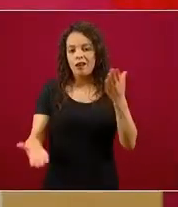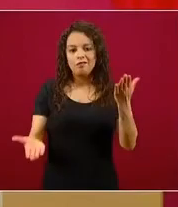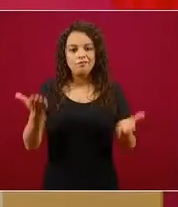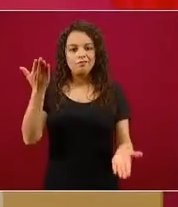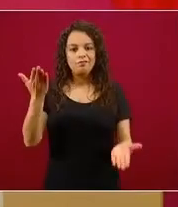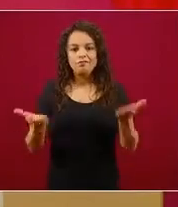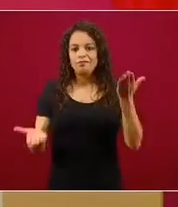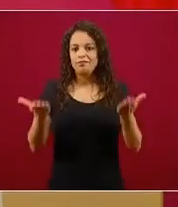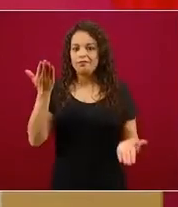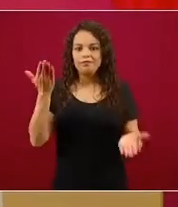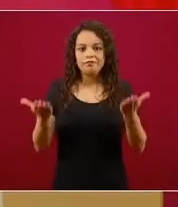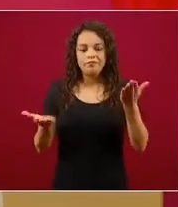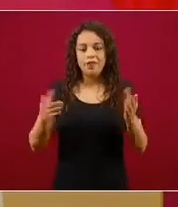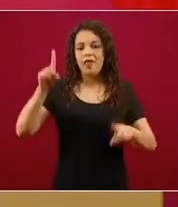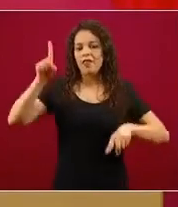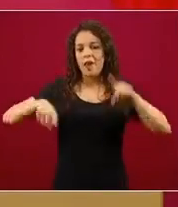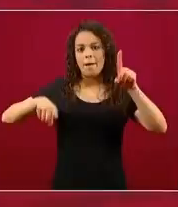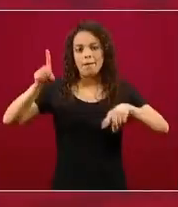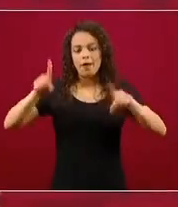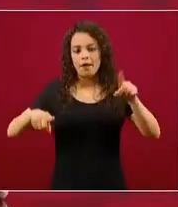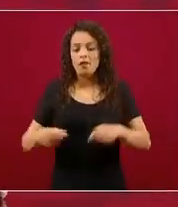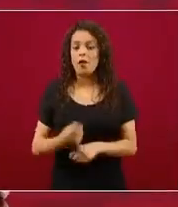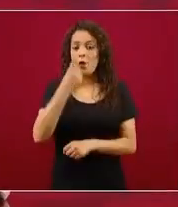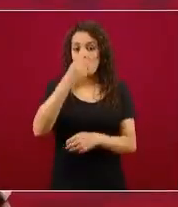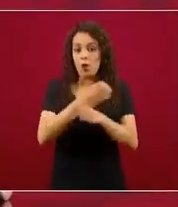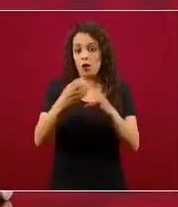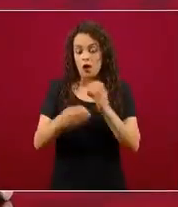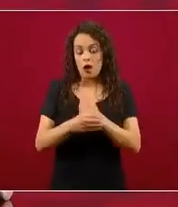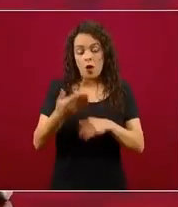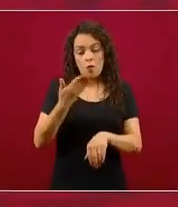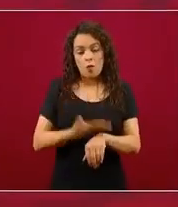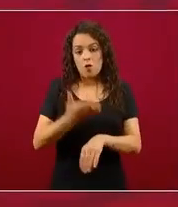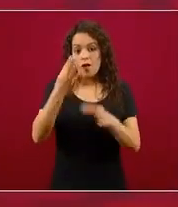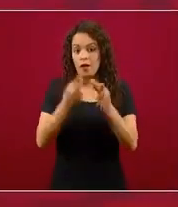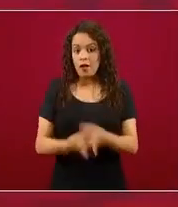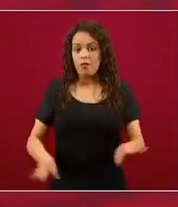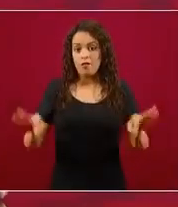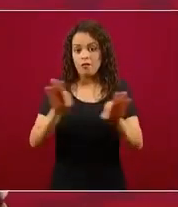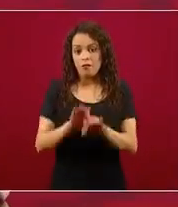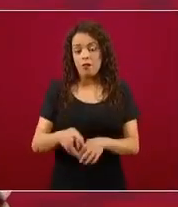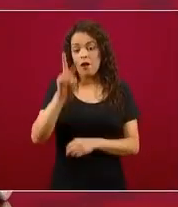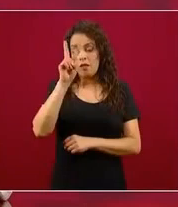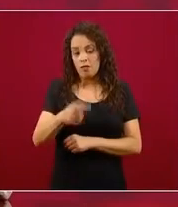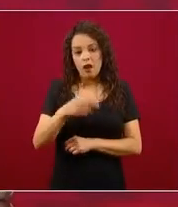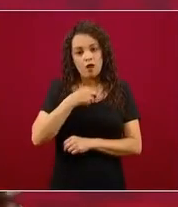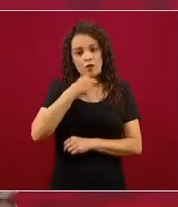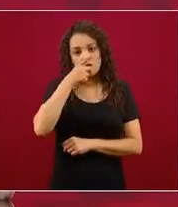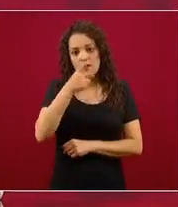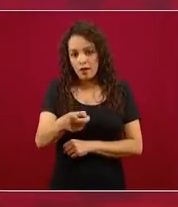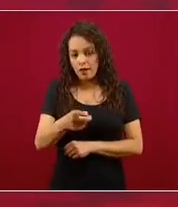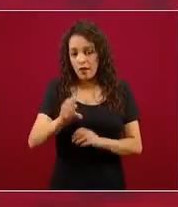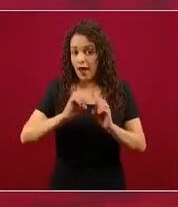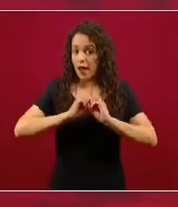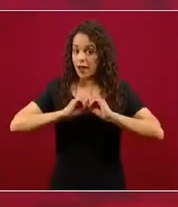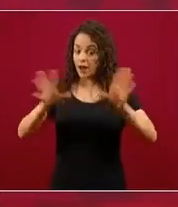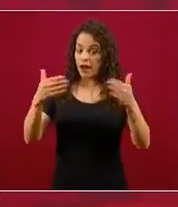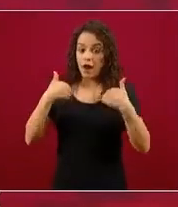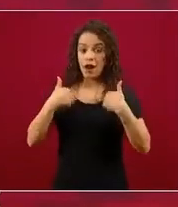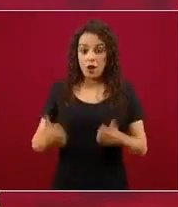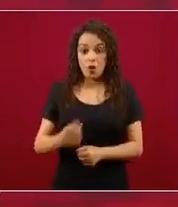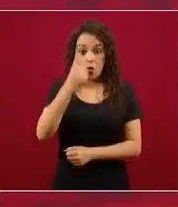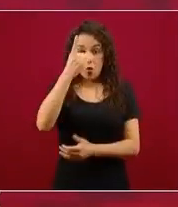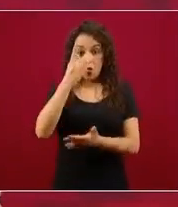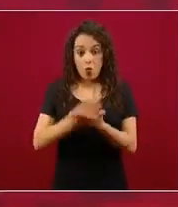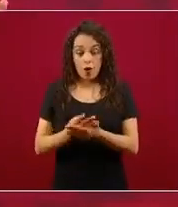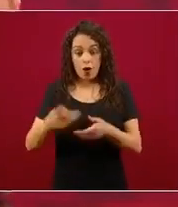este asunto, una muy importante y eso sí queremos dejarlo muy en claro para la población, no solamente para los mandatarios